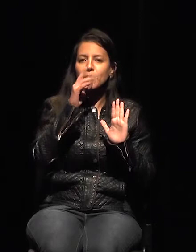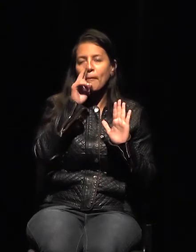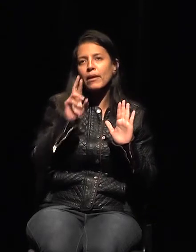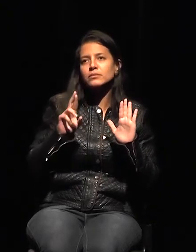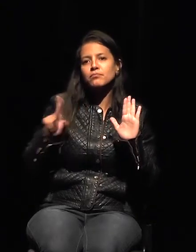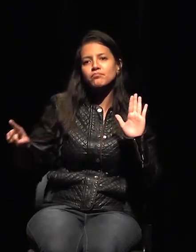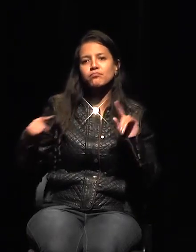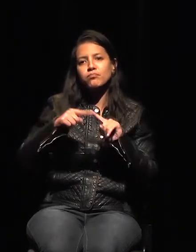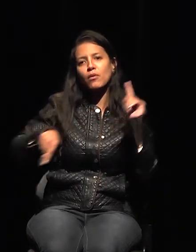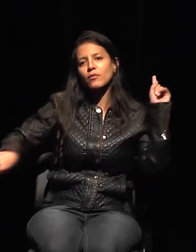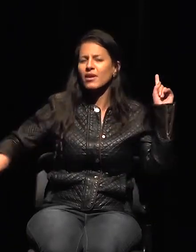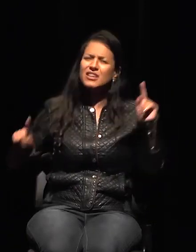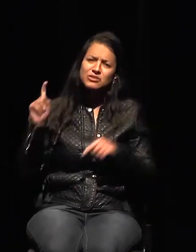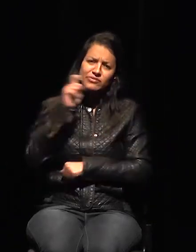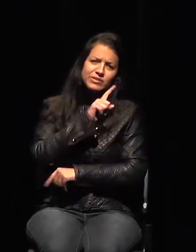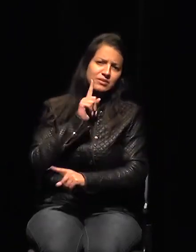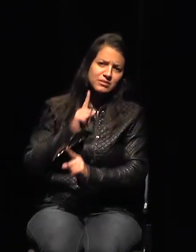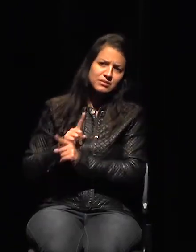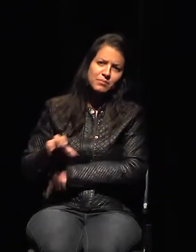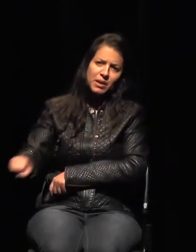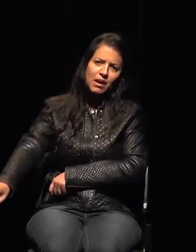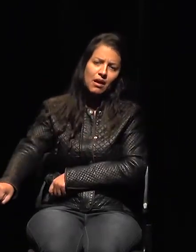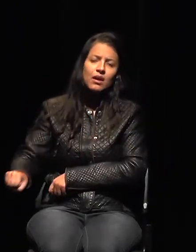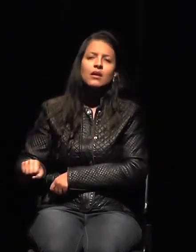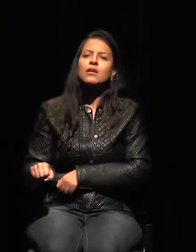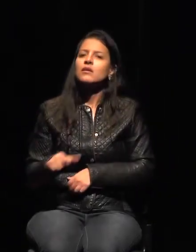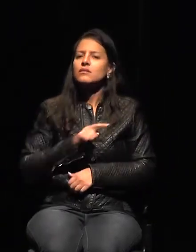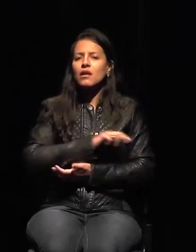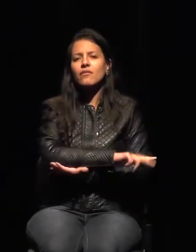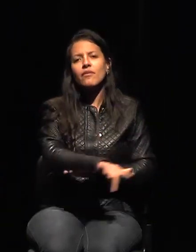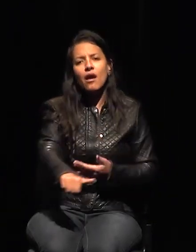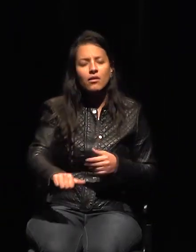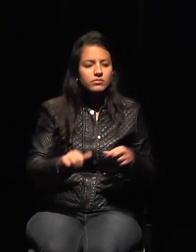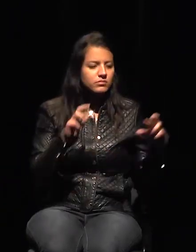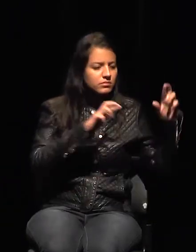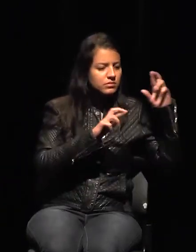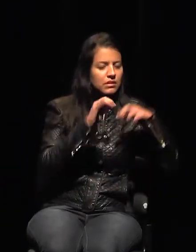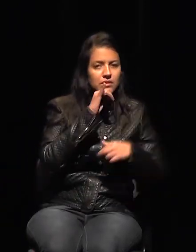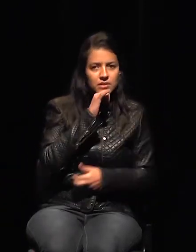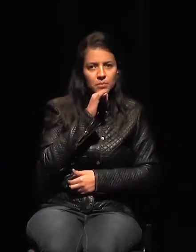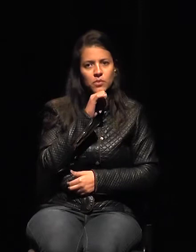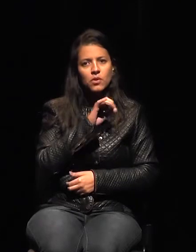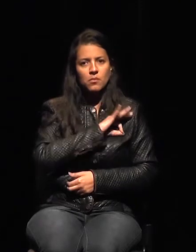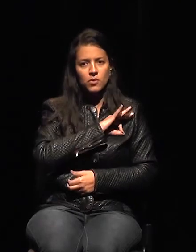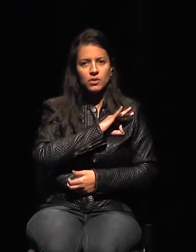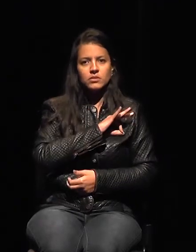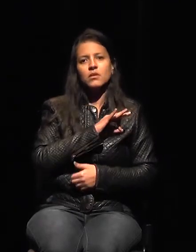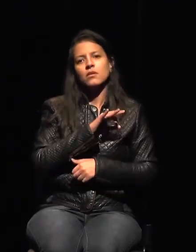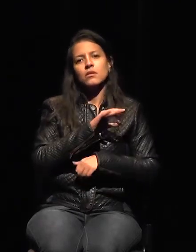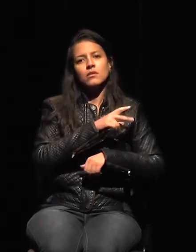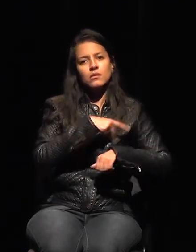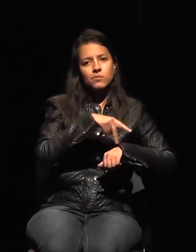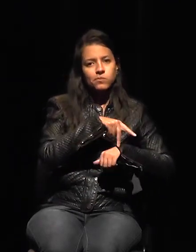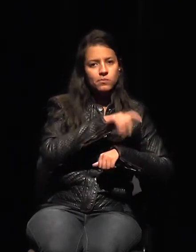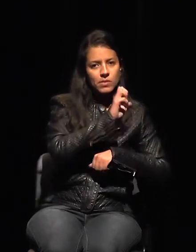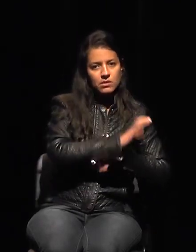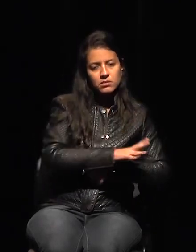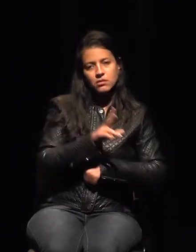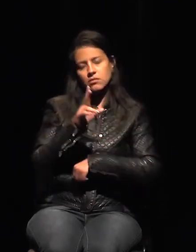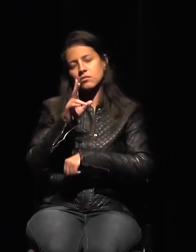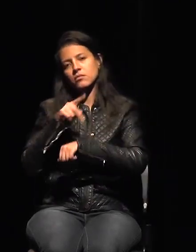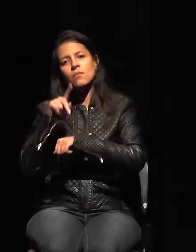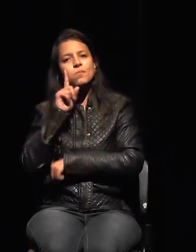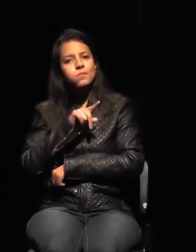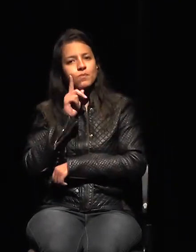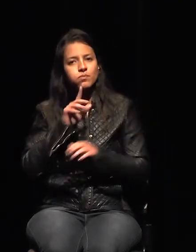fijarnos. Vemos la aduana norteamericana, que solo se preocupa con la inmigración ilegal, si la persona se va a quedar o no, drogas y